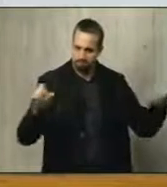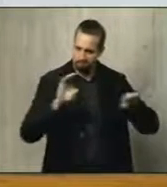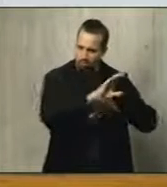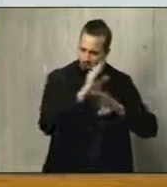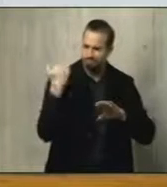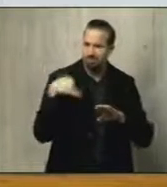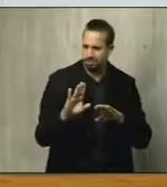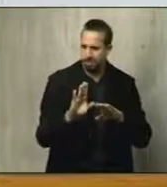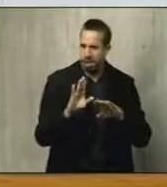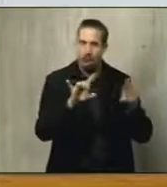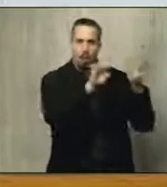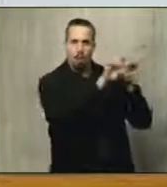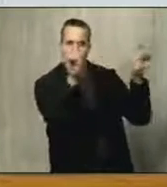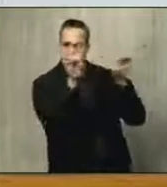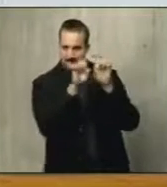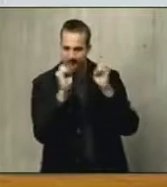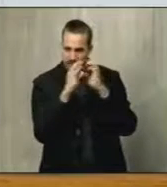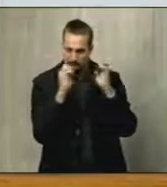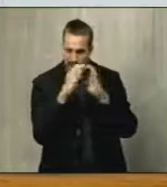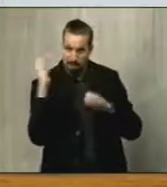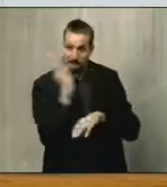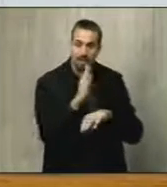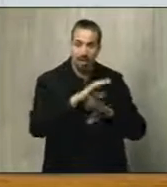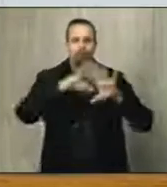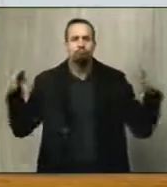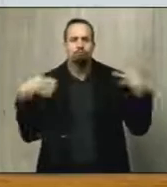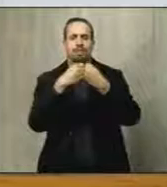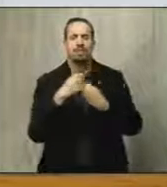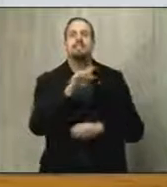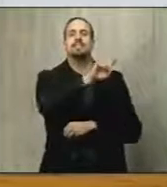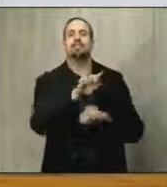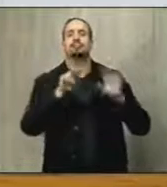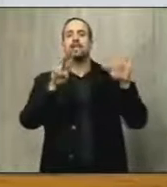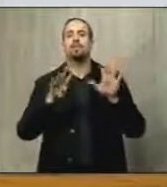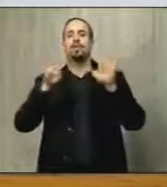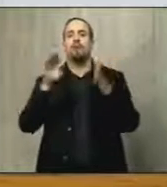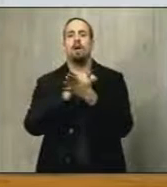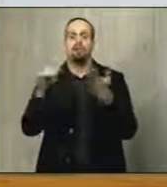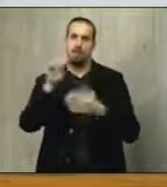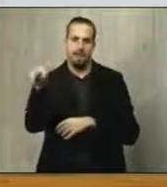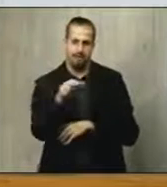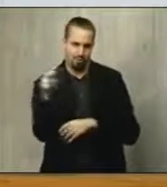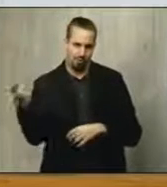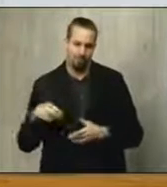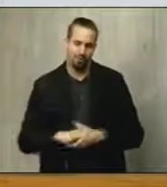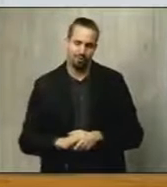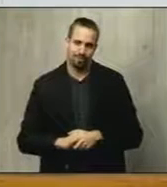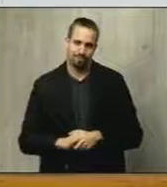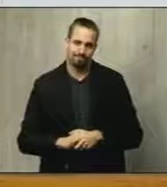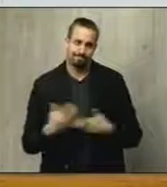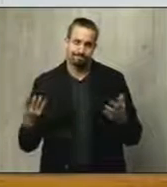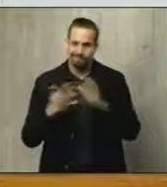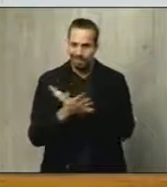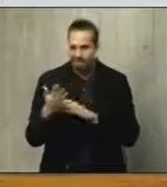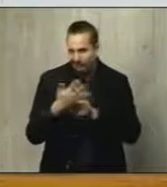a las empresas de La Palma, afectado un total de 179 millones de euros. Por lo tanto no estamos